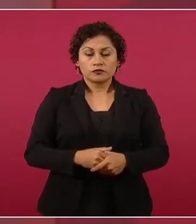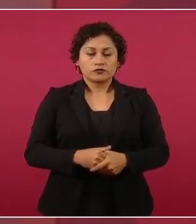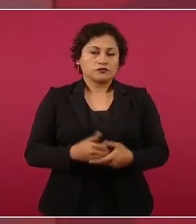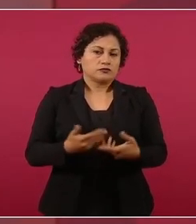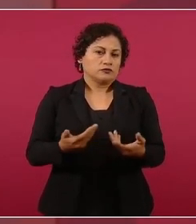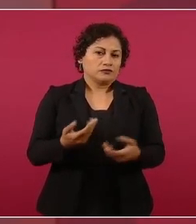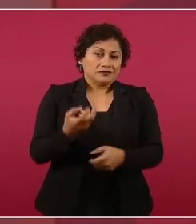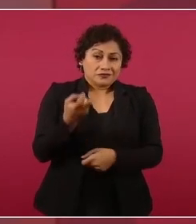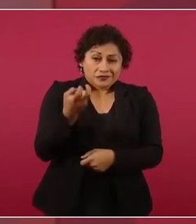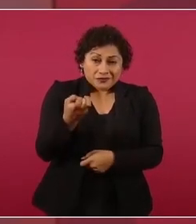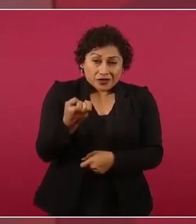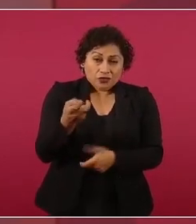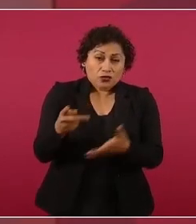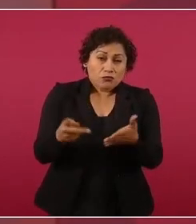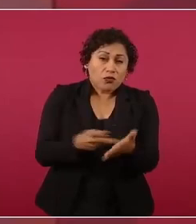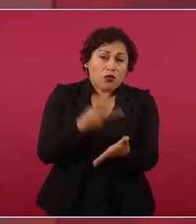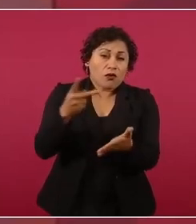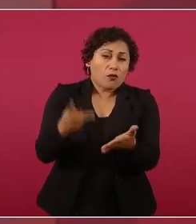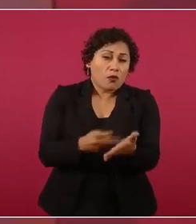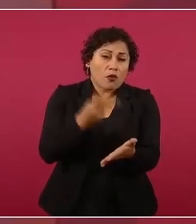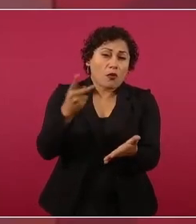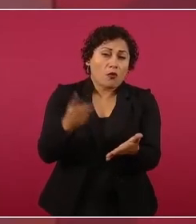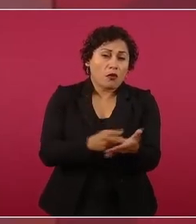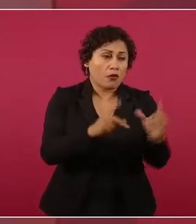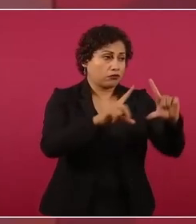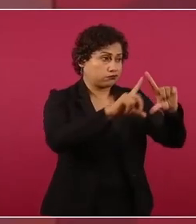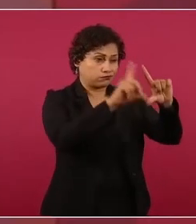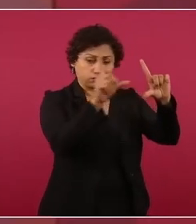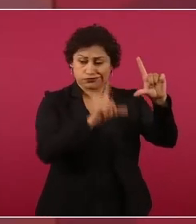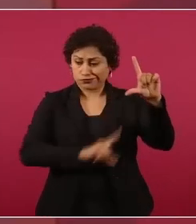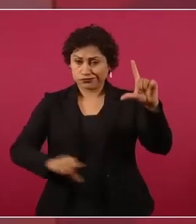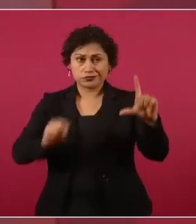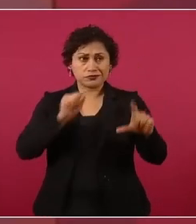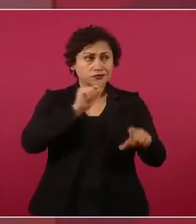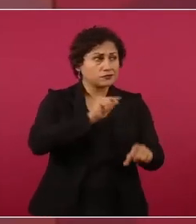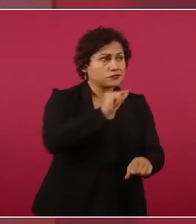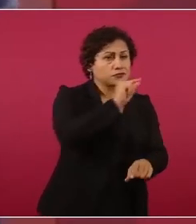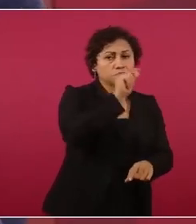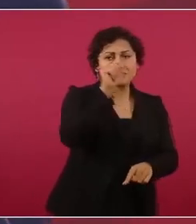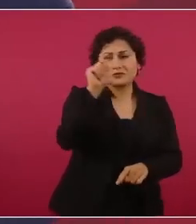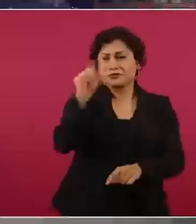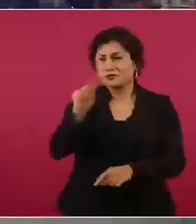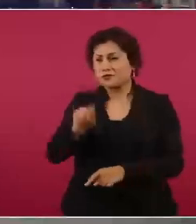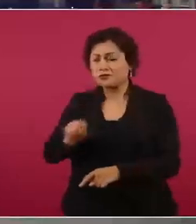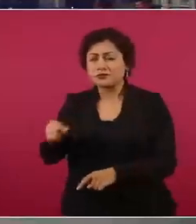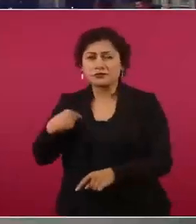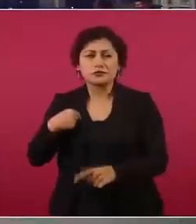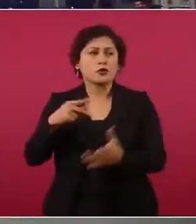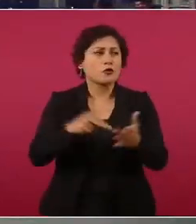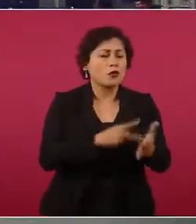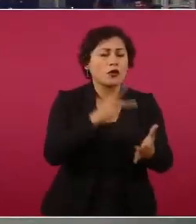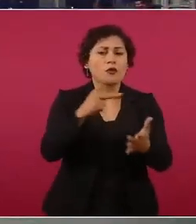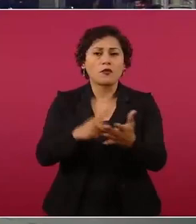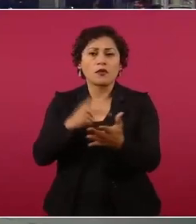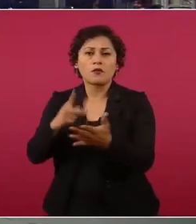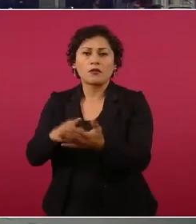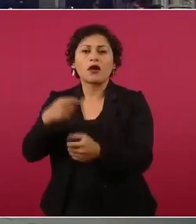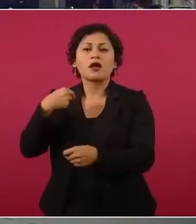veces, por todos lados, me he quedado a dormir. A ver,